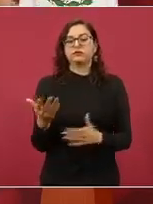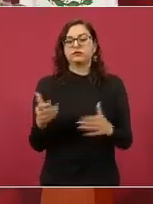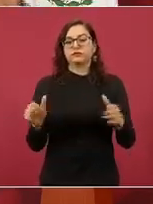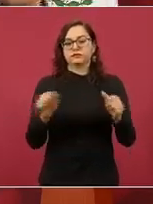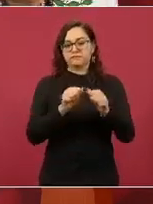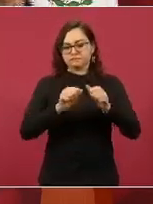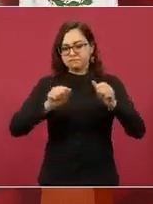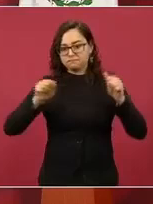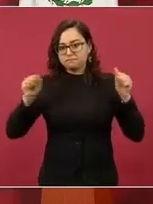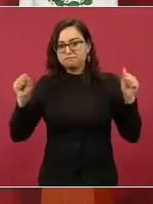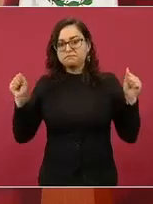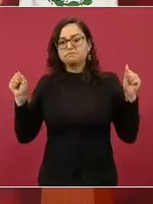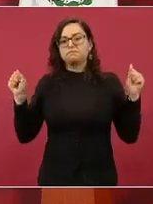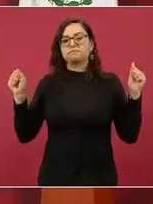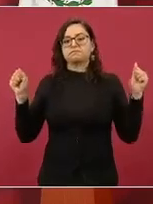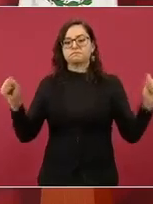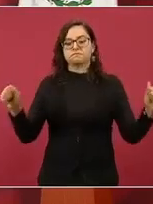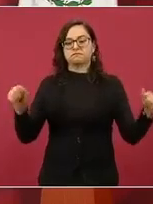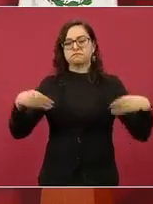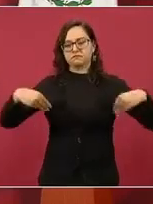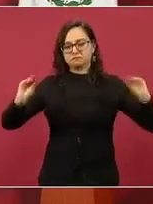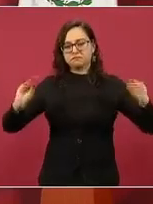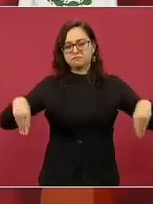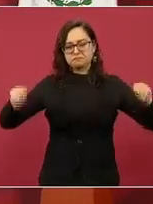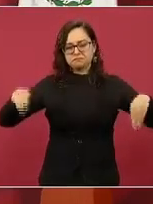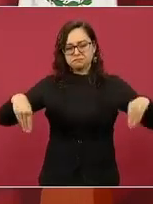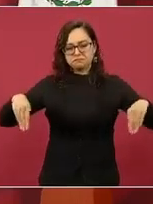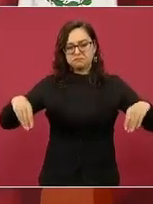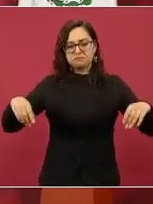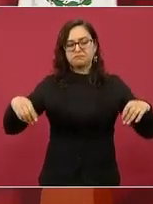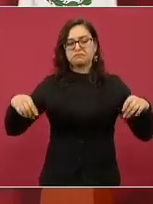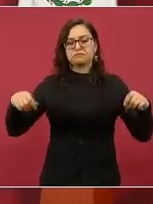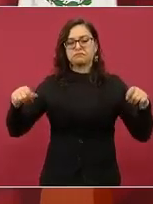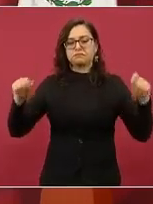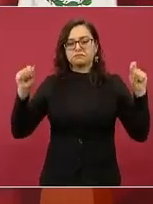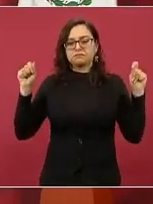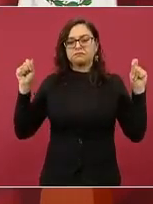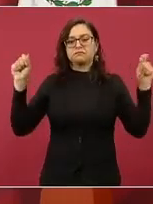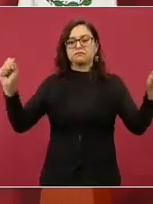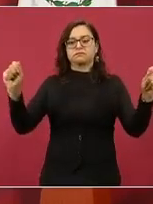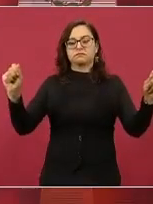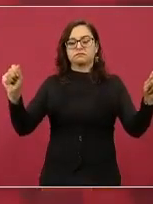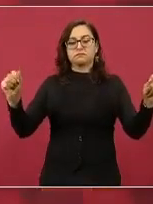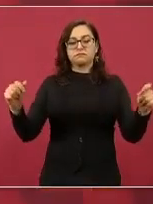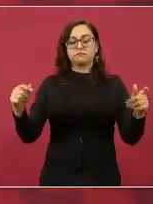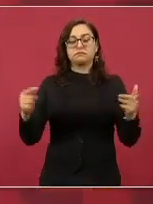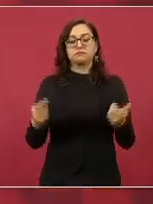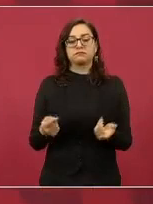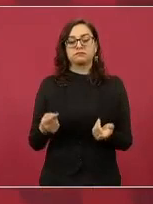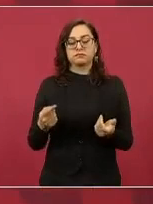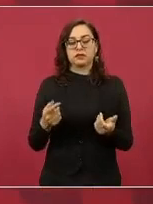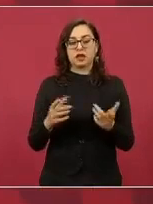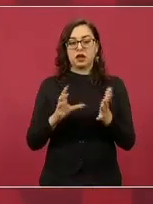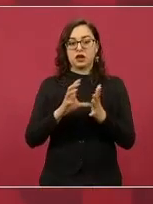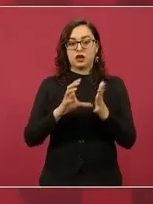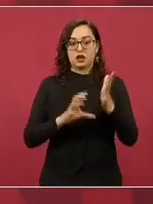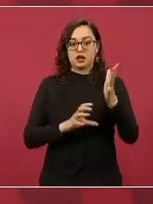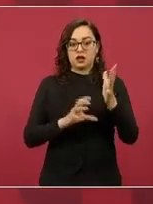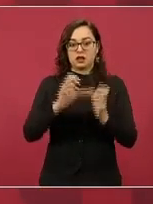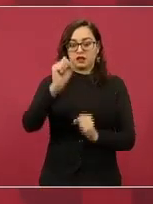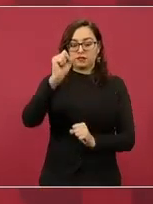que decía la Constitución